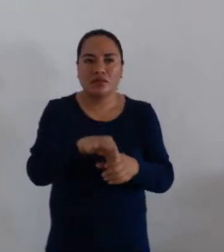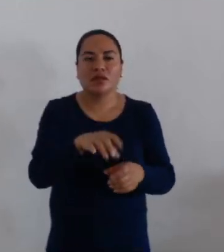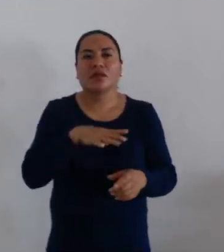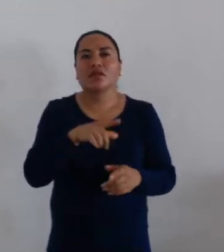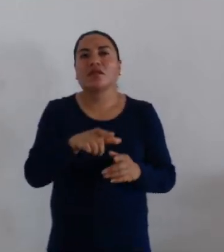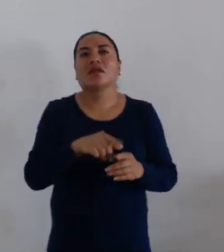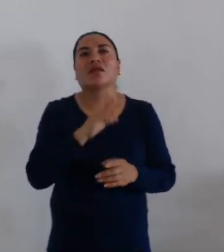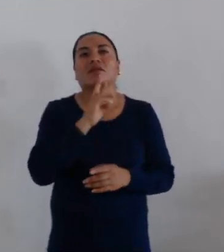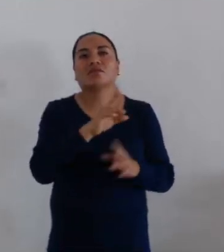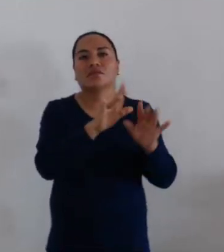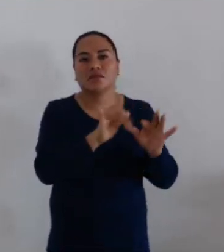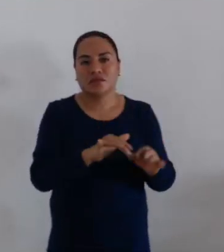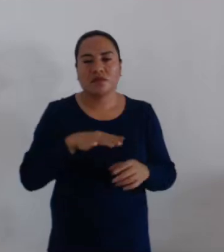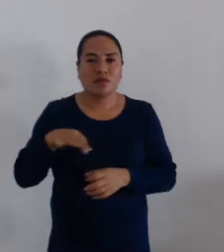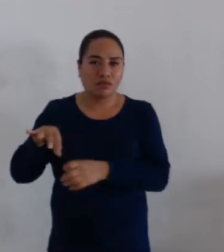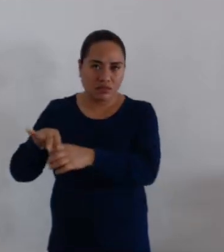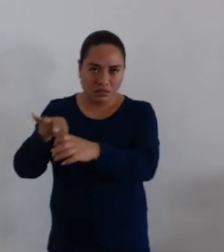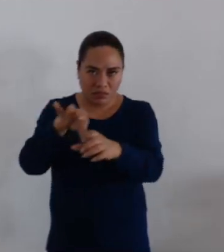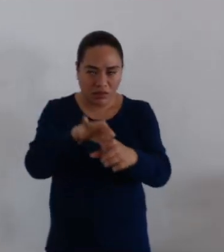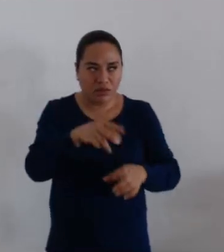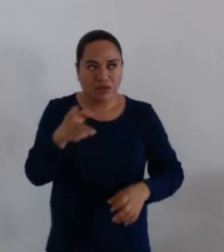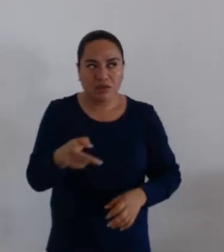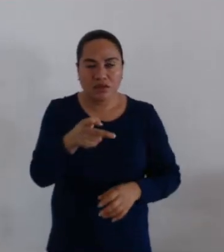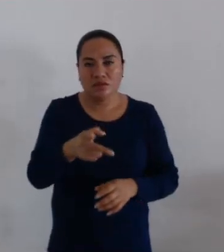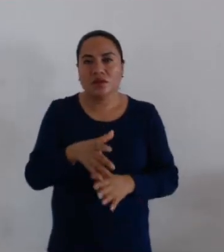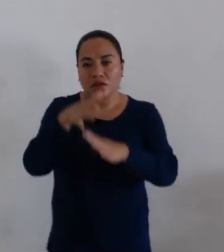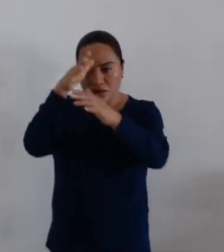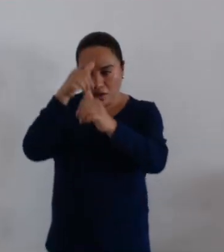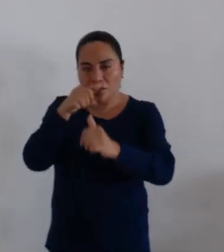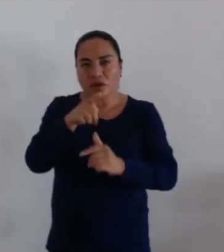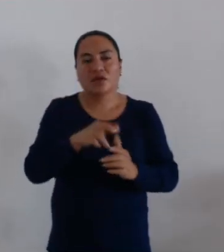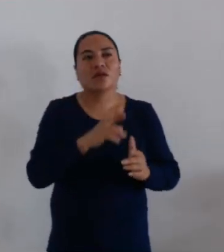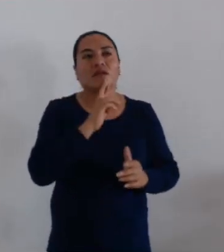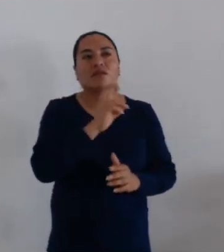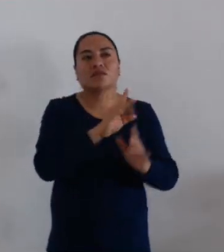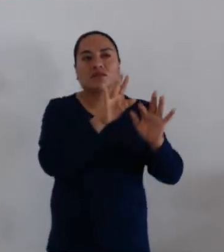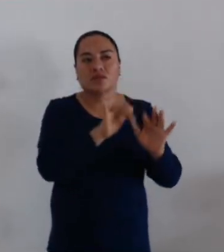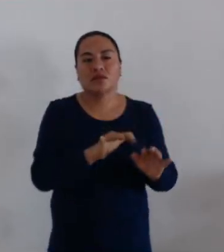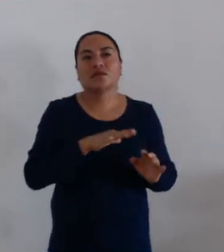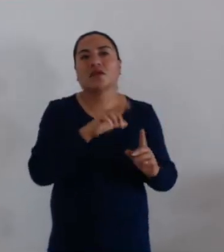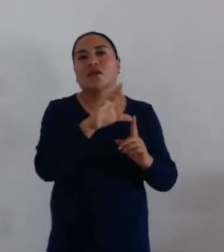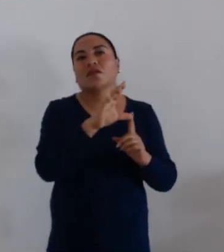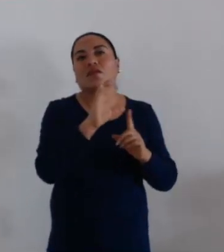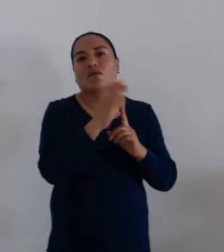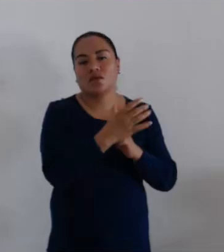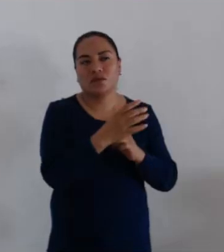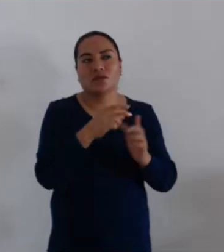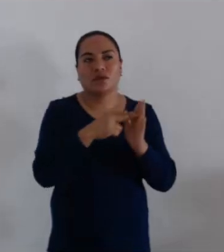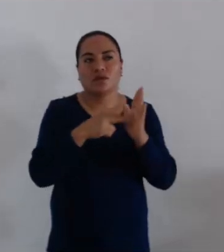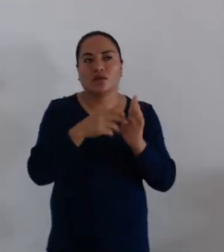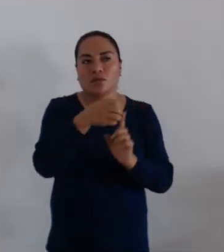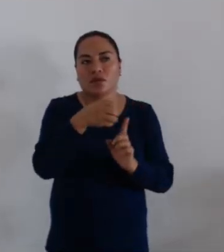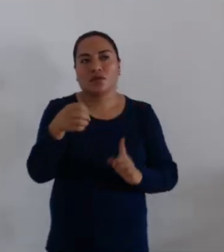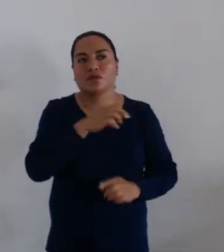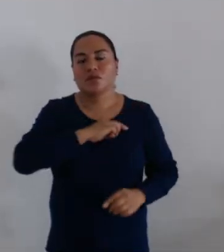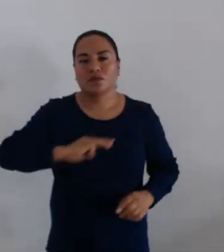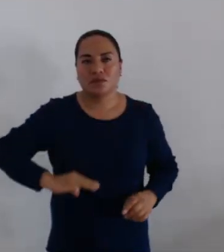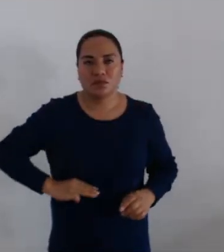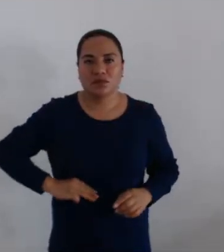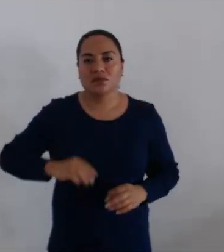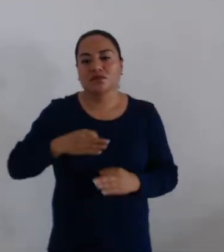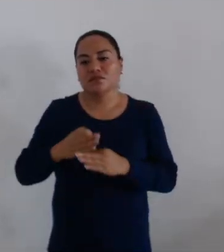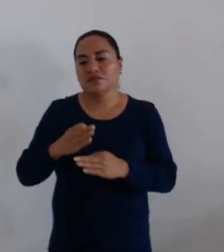acaba de dar cuenta. En votación económica, se pregunta si es de aprobarse el dictamen emitido por la Comisión de Normatividad y Nomenclatura Municipal,